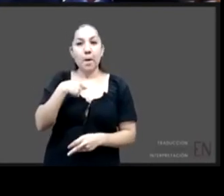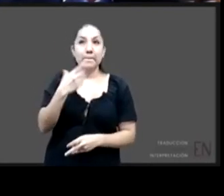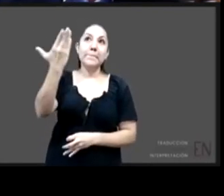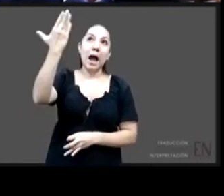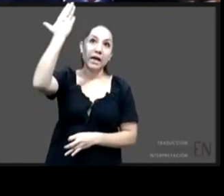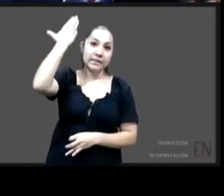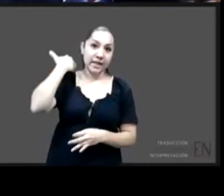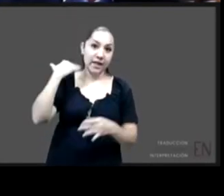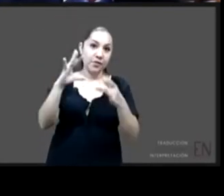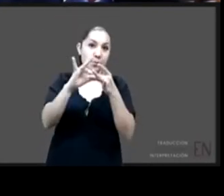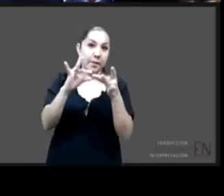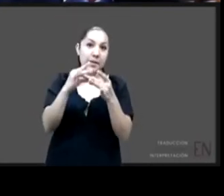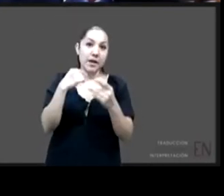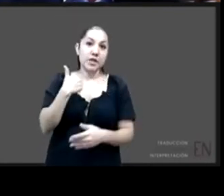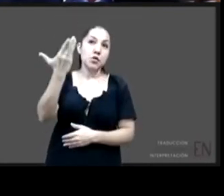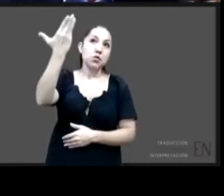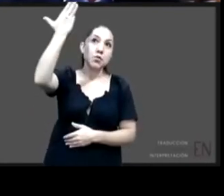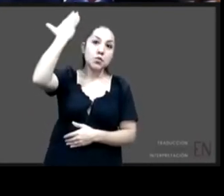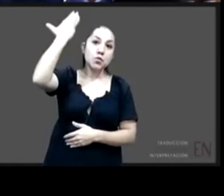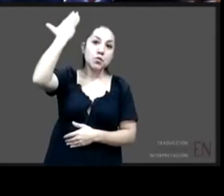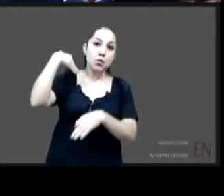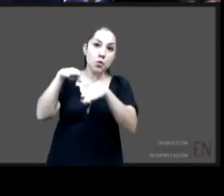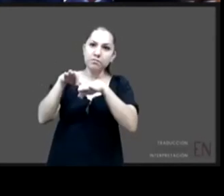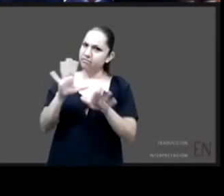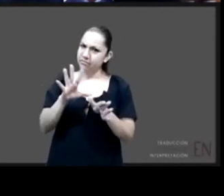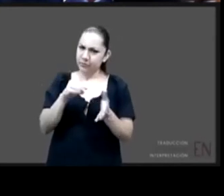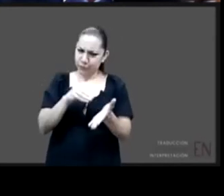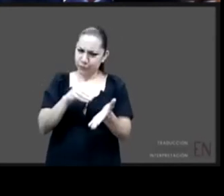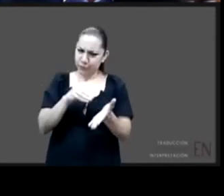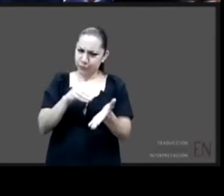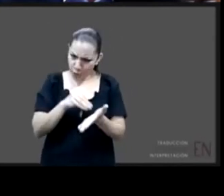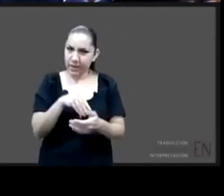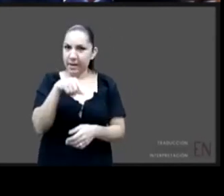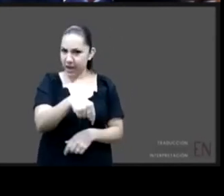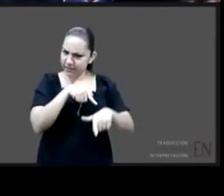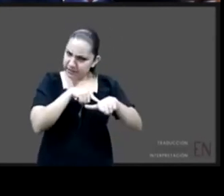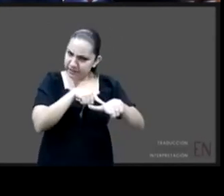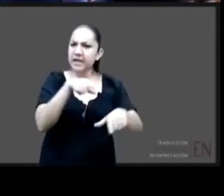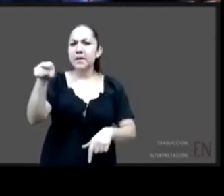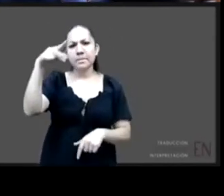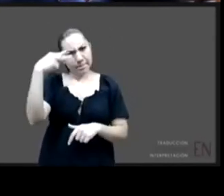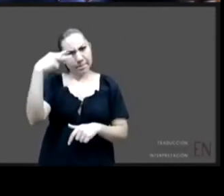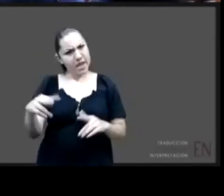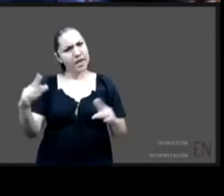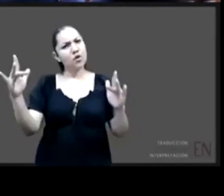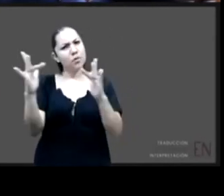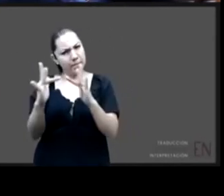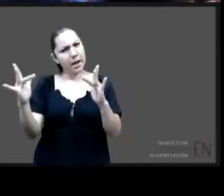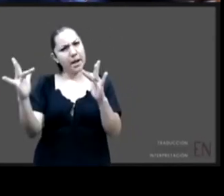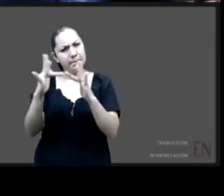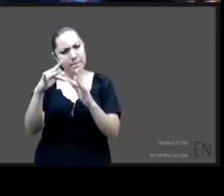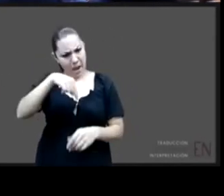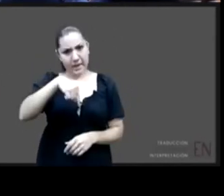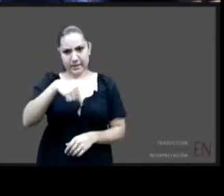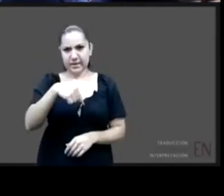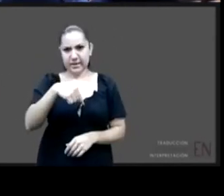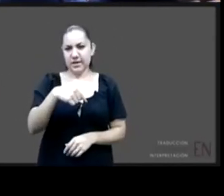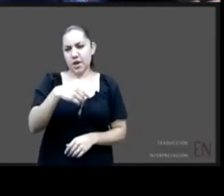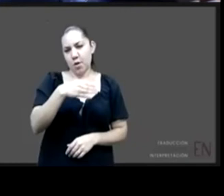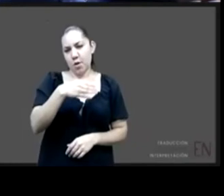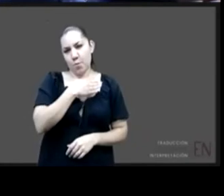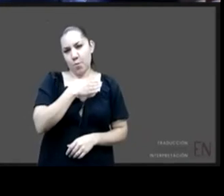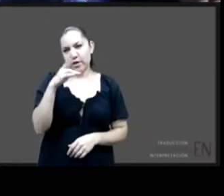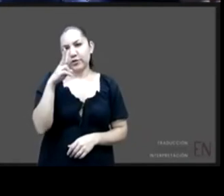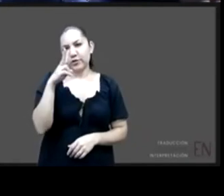vigentes en México aquí desde Buenos Aires, estamos trabajando muchísimo afortunadamente para